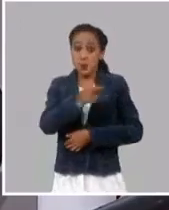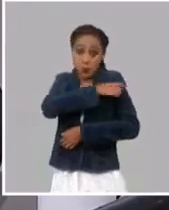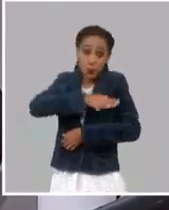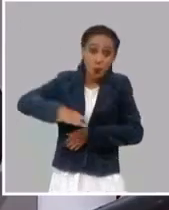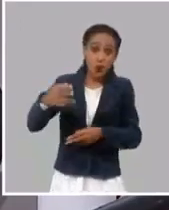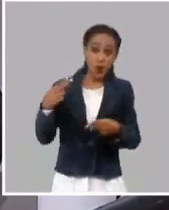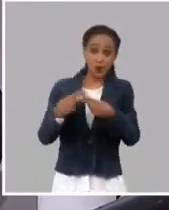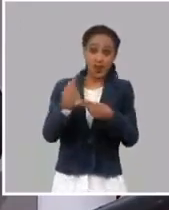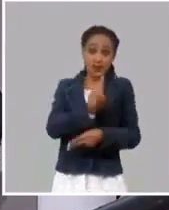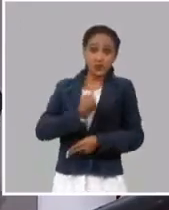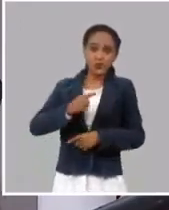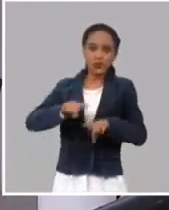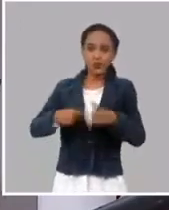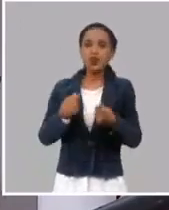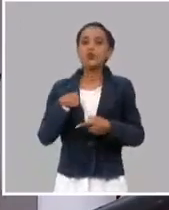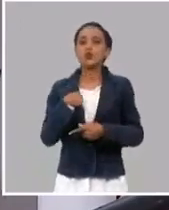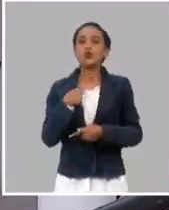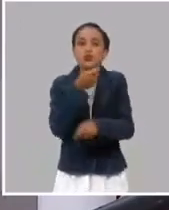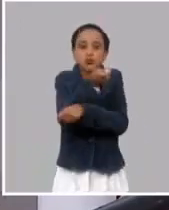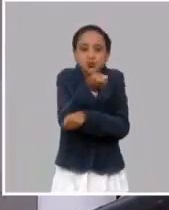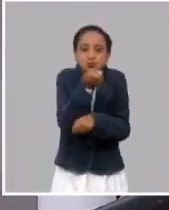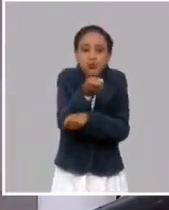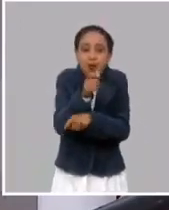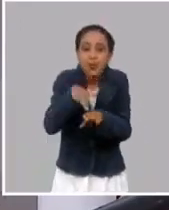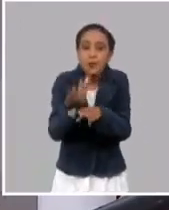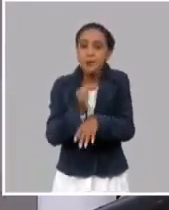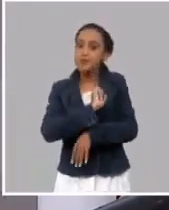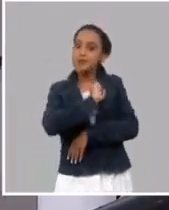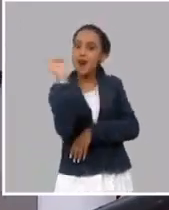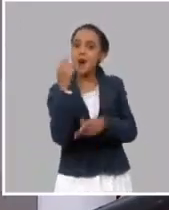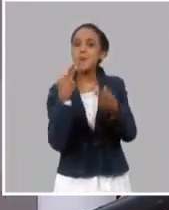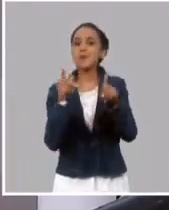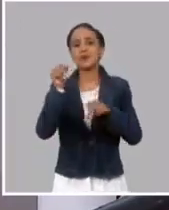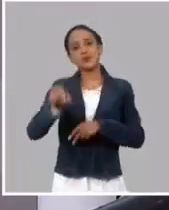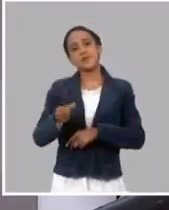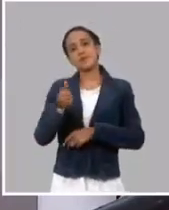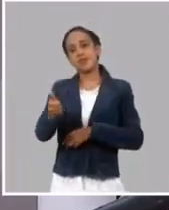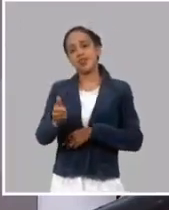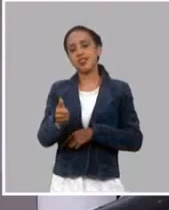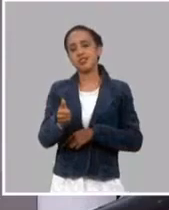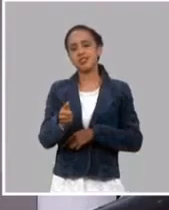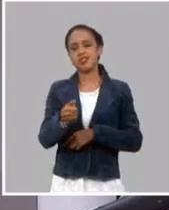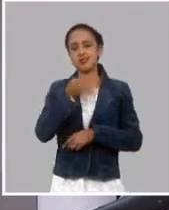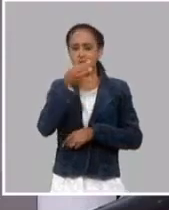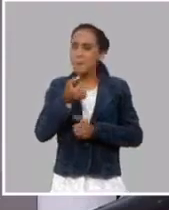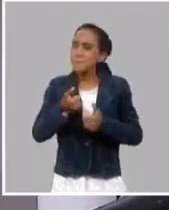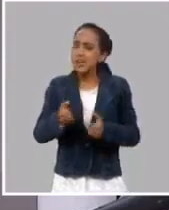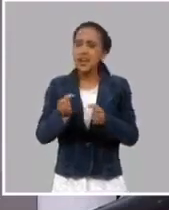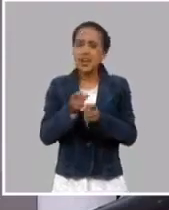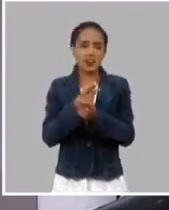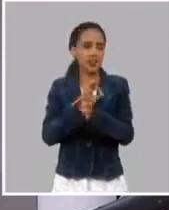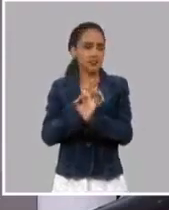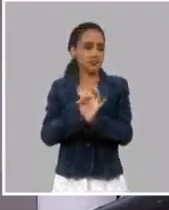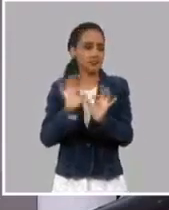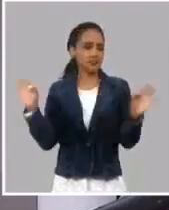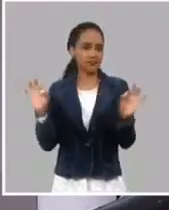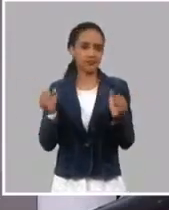que el pueblo nos ha dado, de formar profesionales de alta calidad, por lo tanto, los procesos tienen que caracterizarse por la calidad.